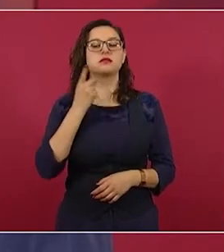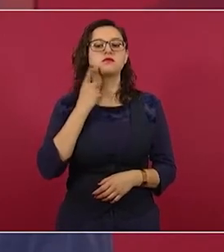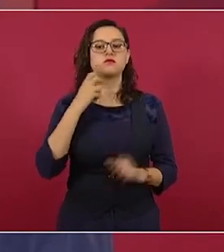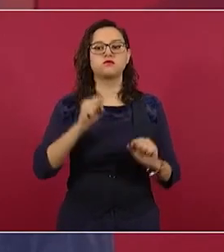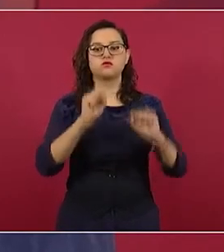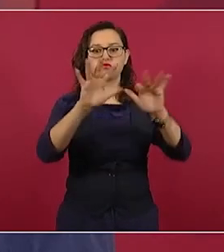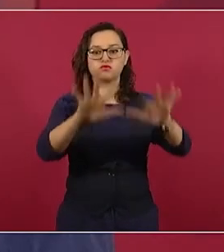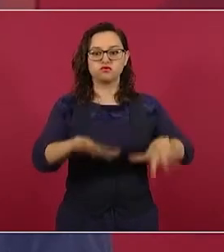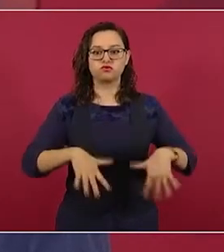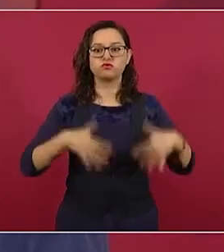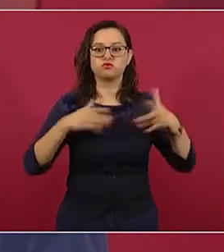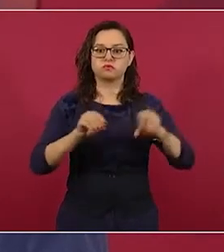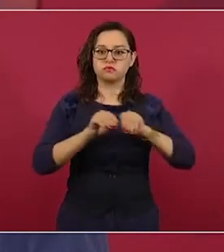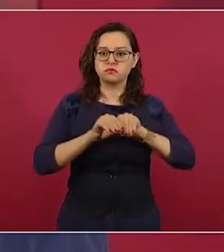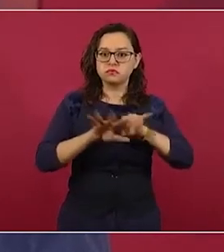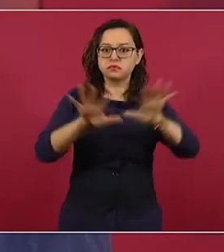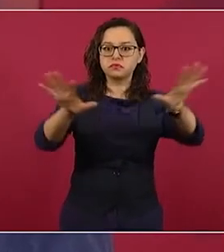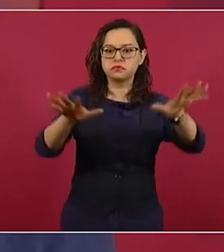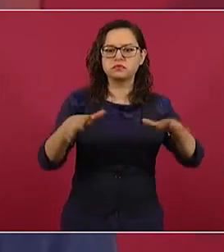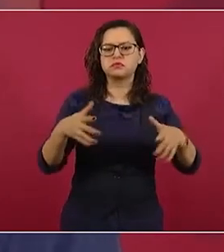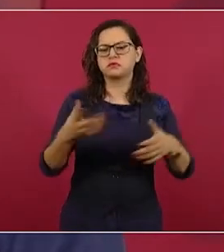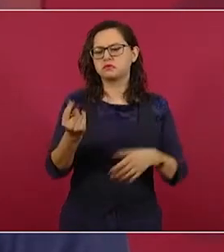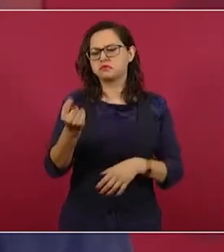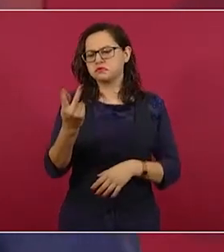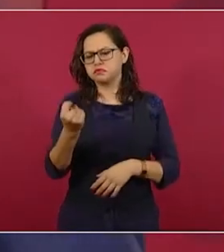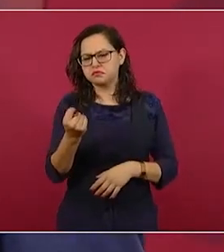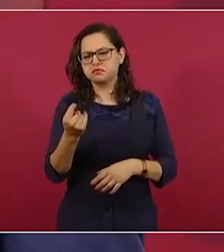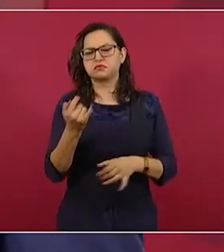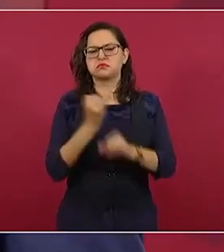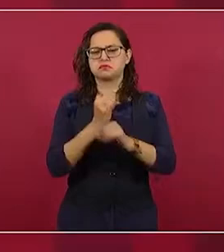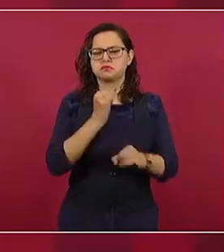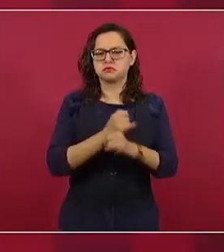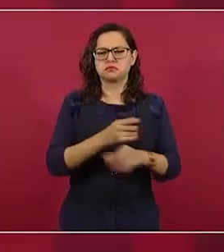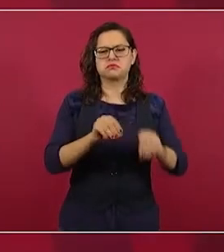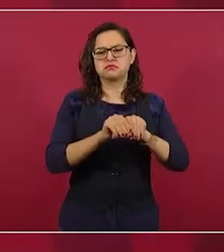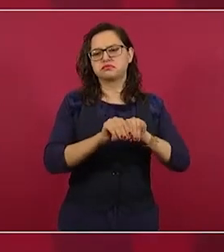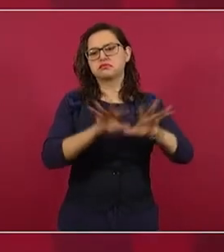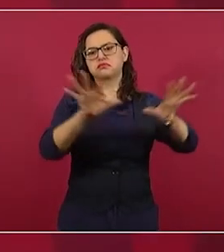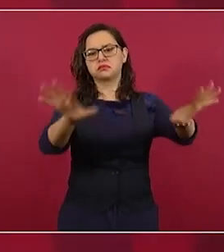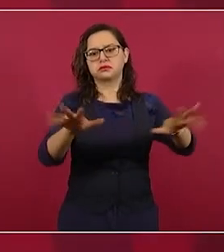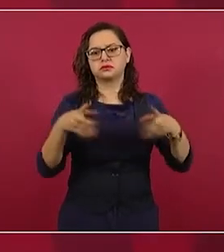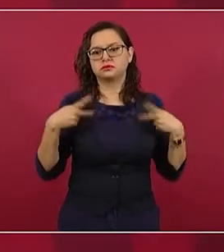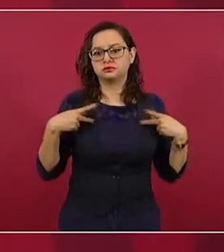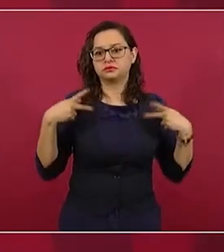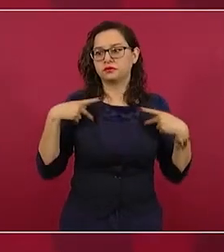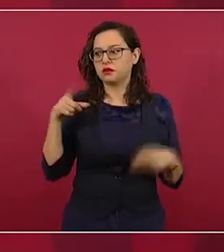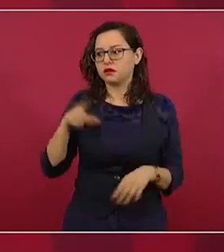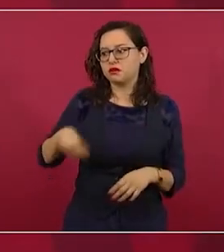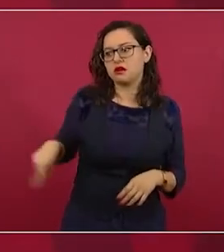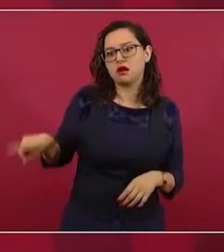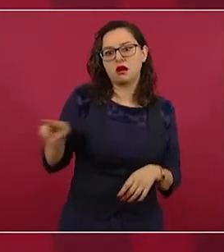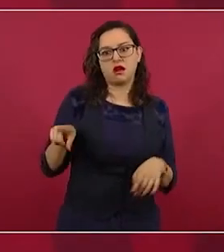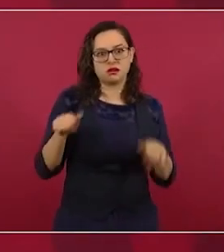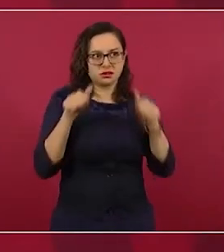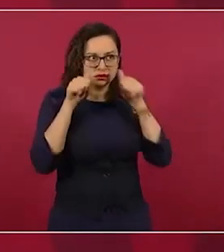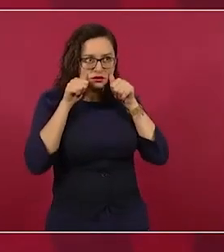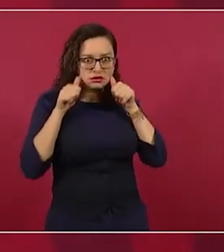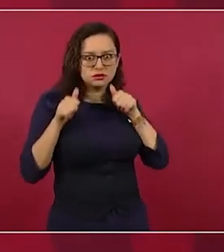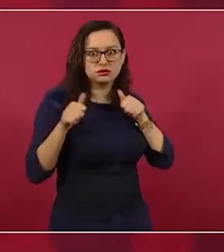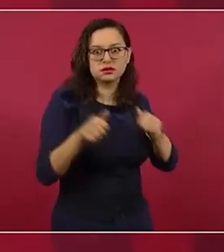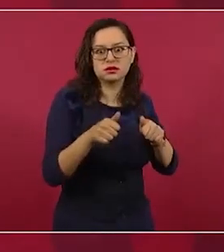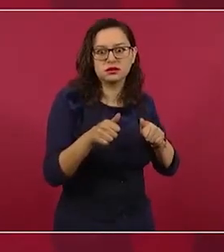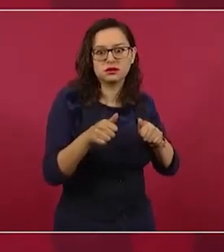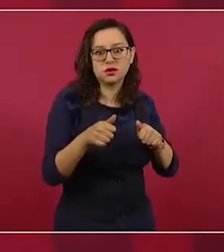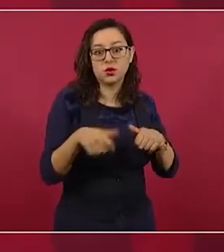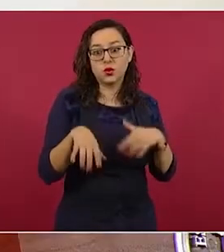importantísimo, imagínense que la gente esté